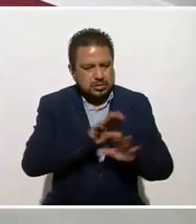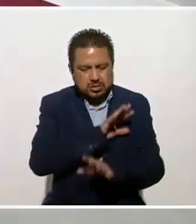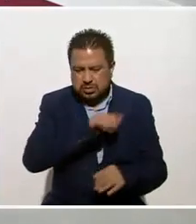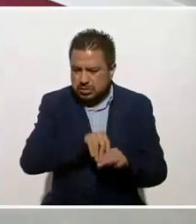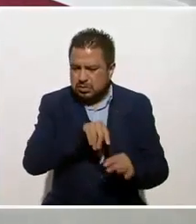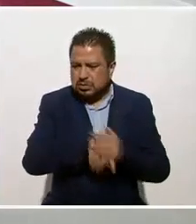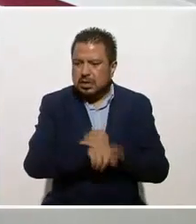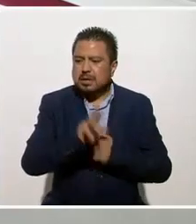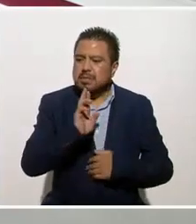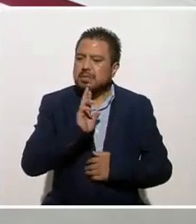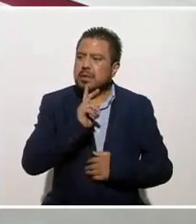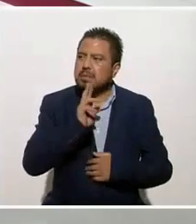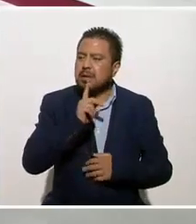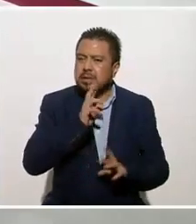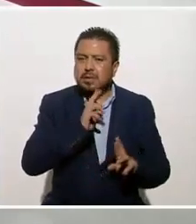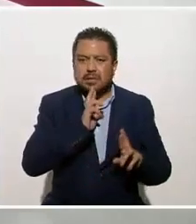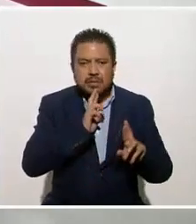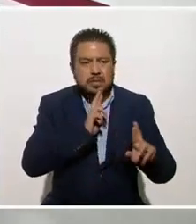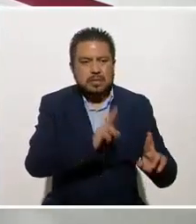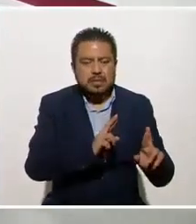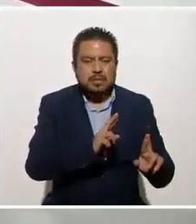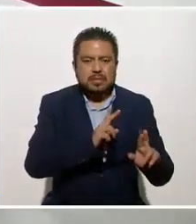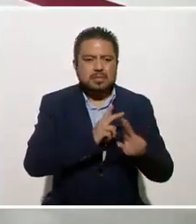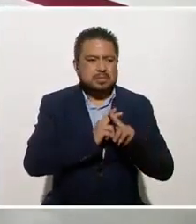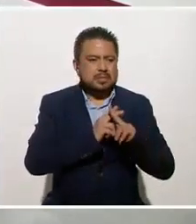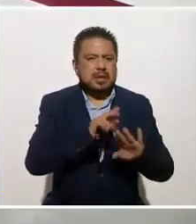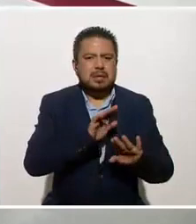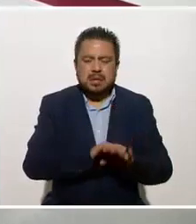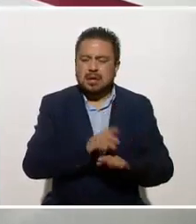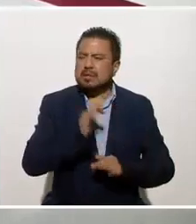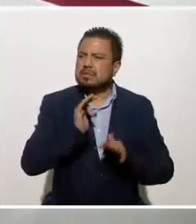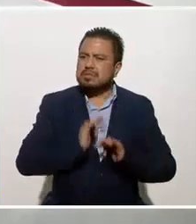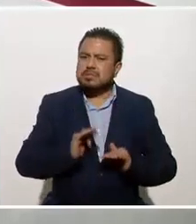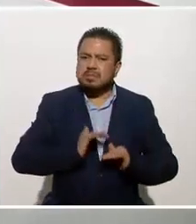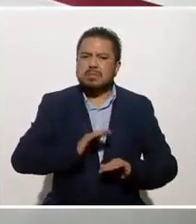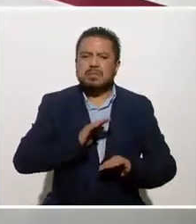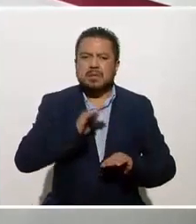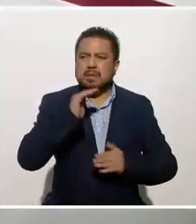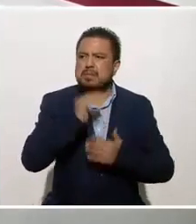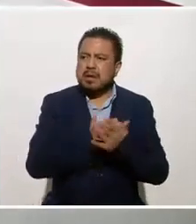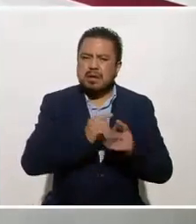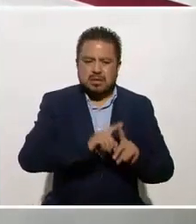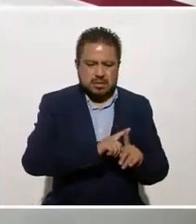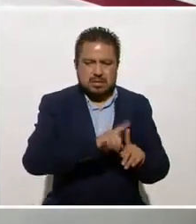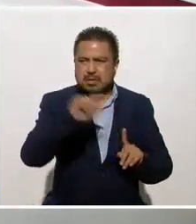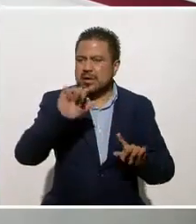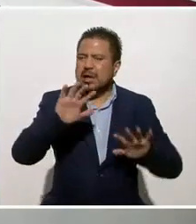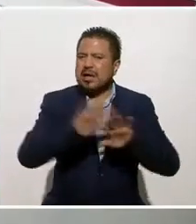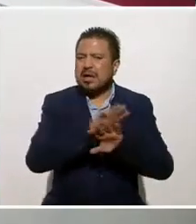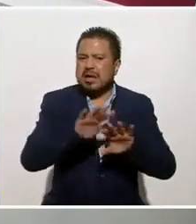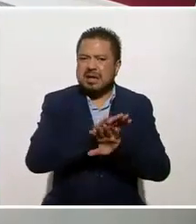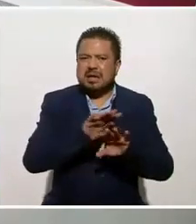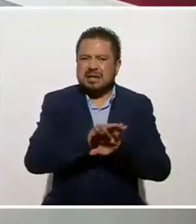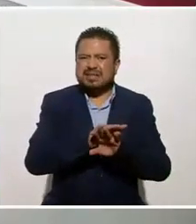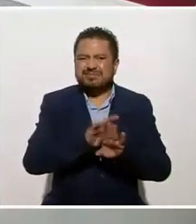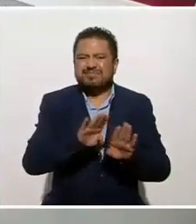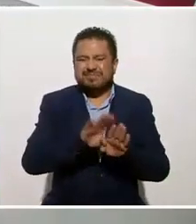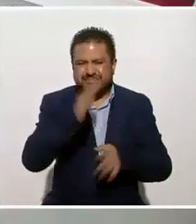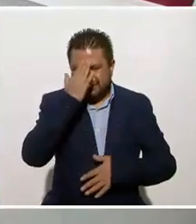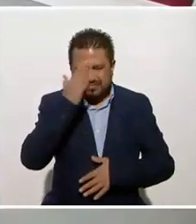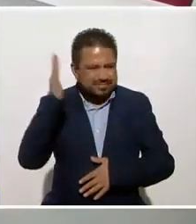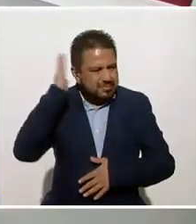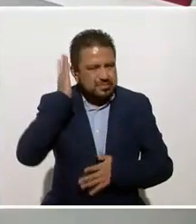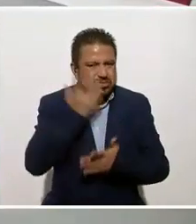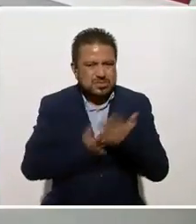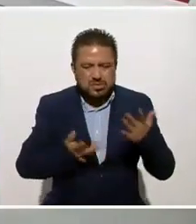tenía mejores resultados, se mantenía más sereno, tenía menos picos de cambios de carácter. Y entonces se dio